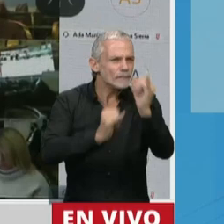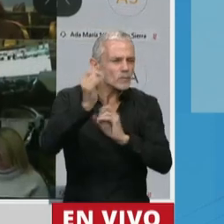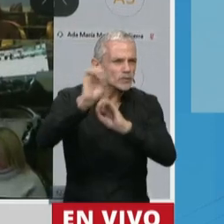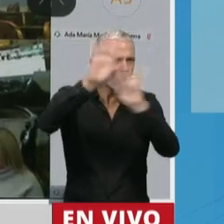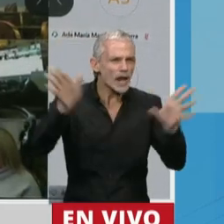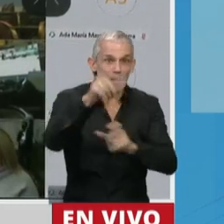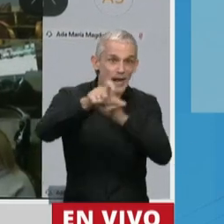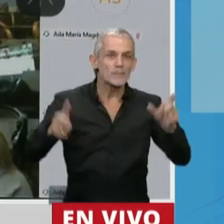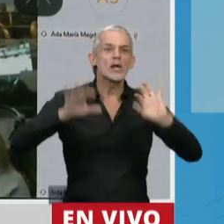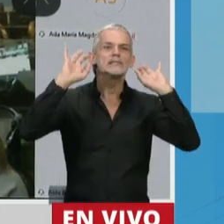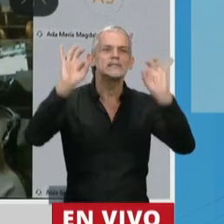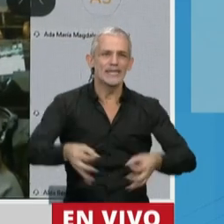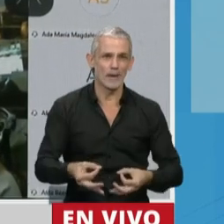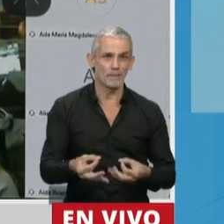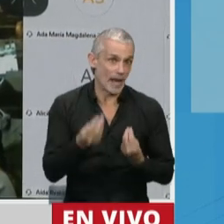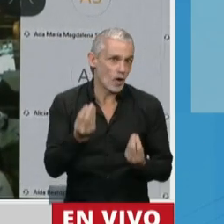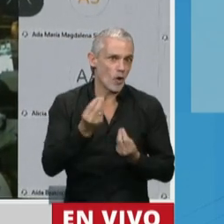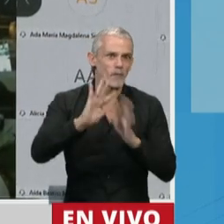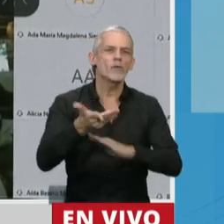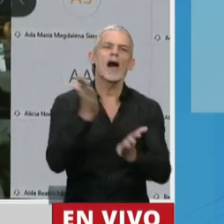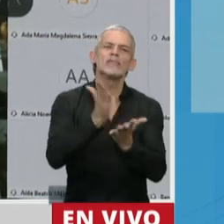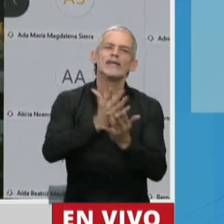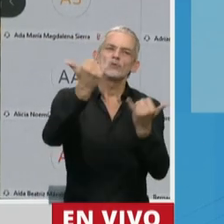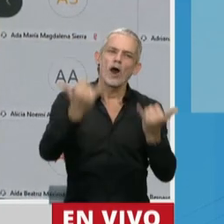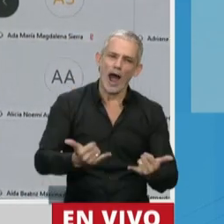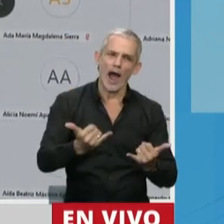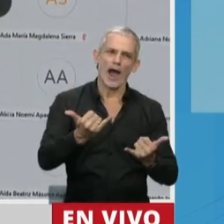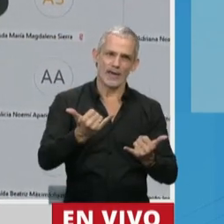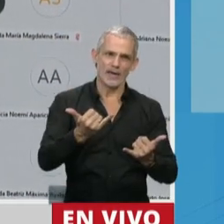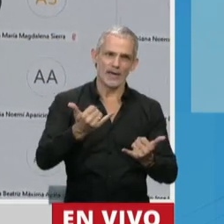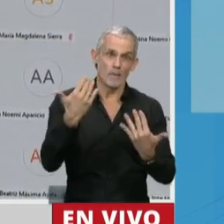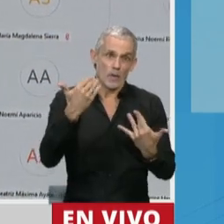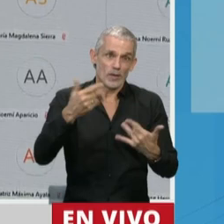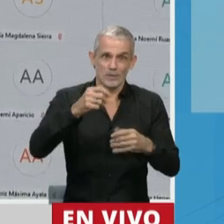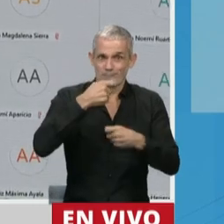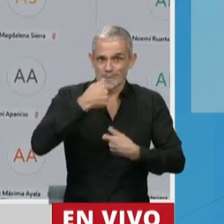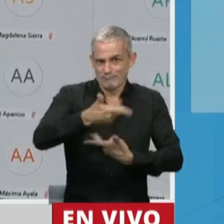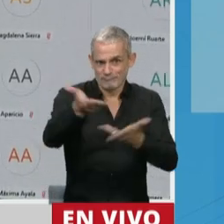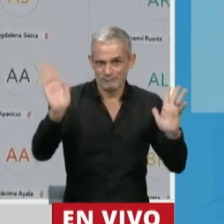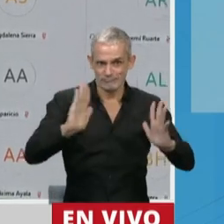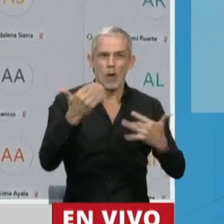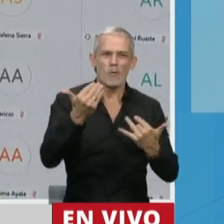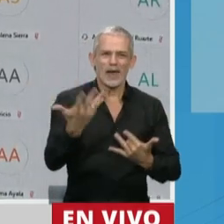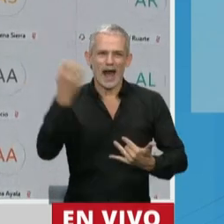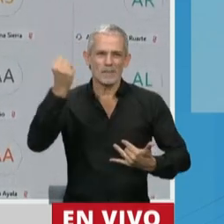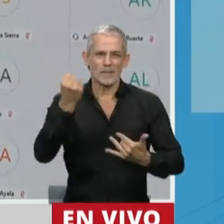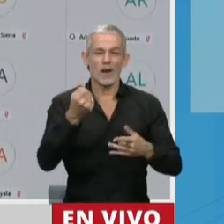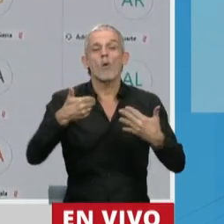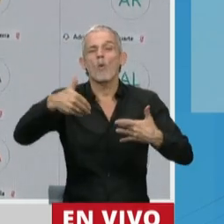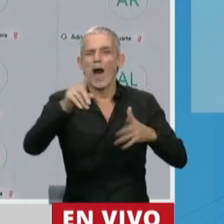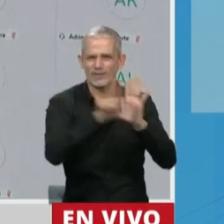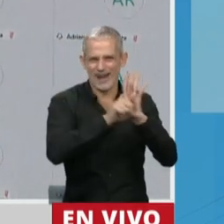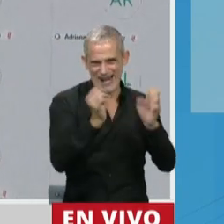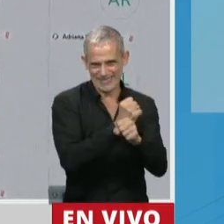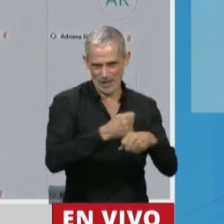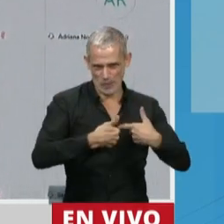concientización, para que todos sepamos de los derechos a los que vamos a poder acceder a partir de la sanción de esta ley.